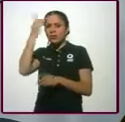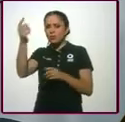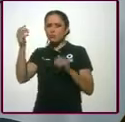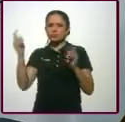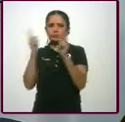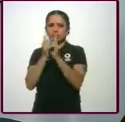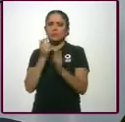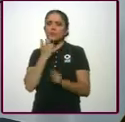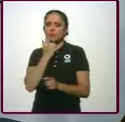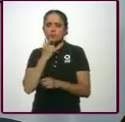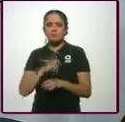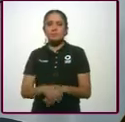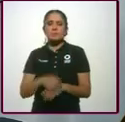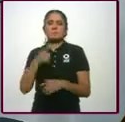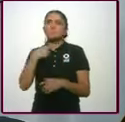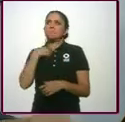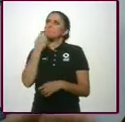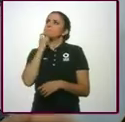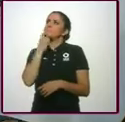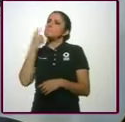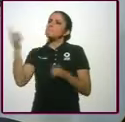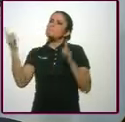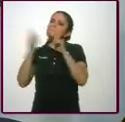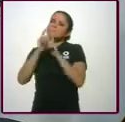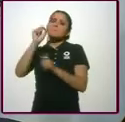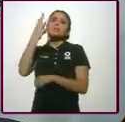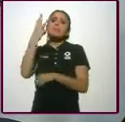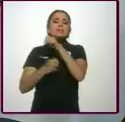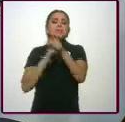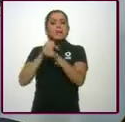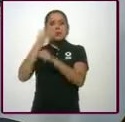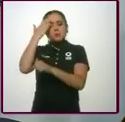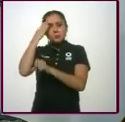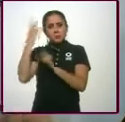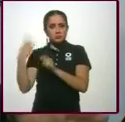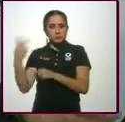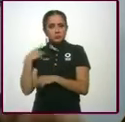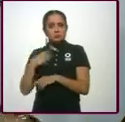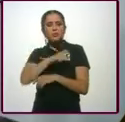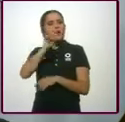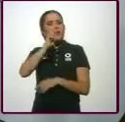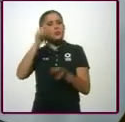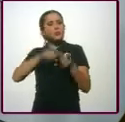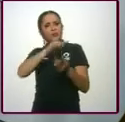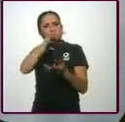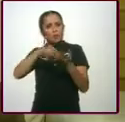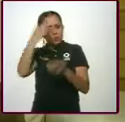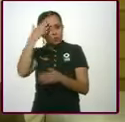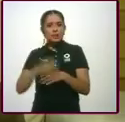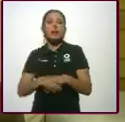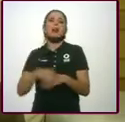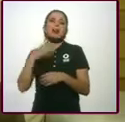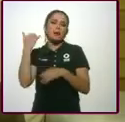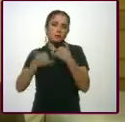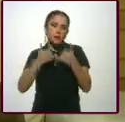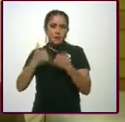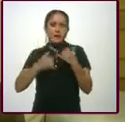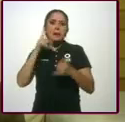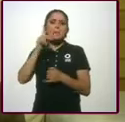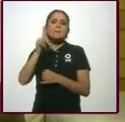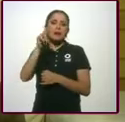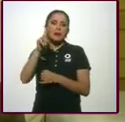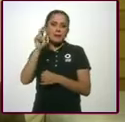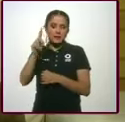23 años. ¿Y de dónde lo conociste, Ernesto? En el partido. Yo lo conocí a él en el PRD.